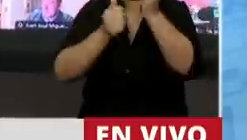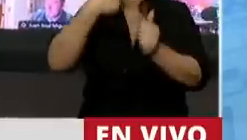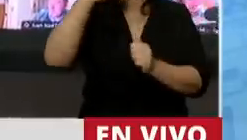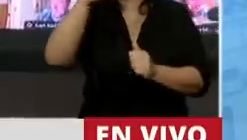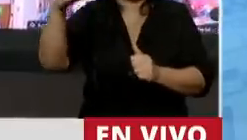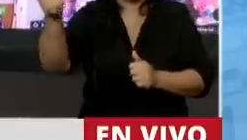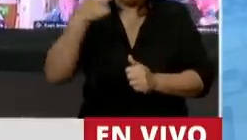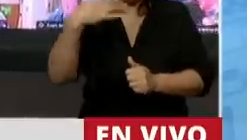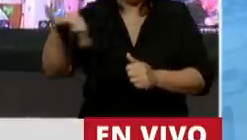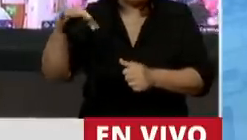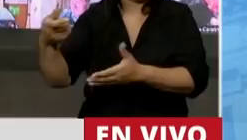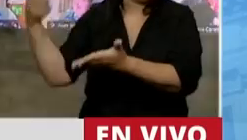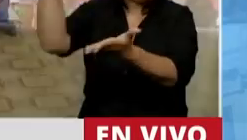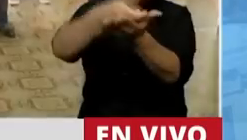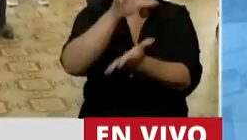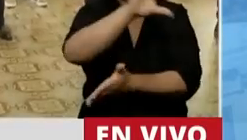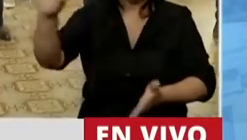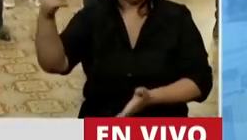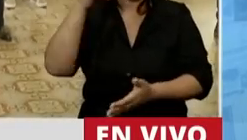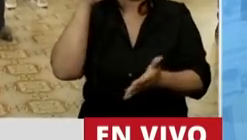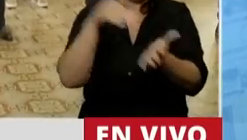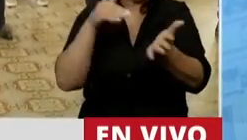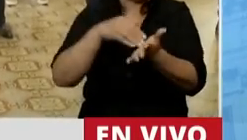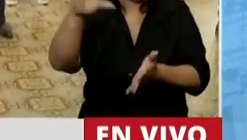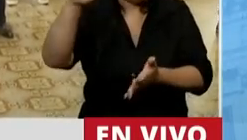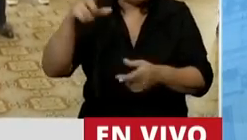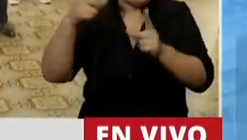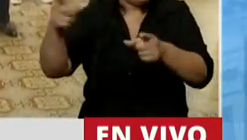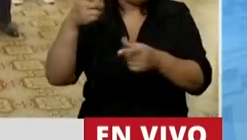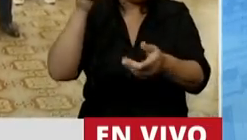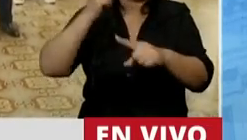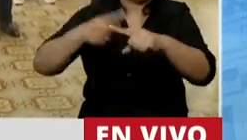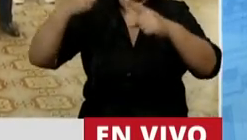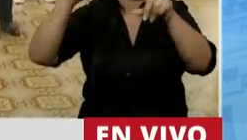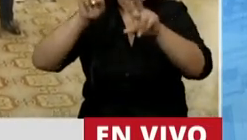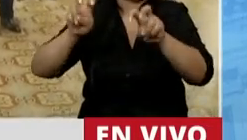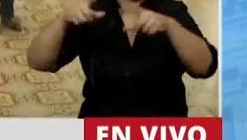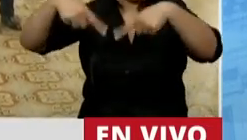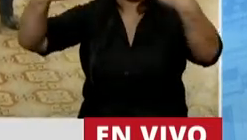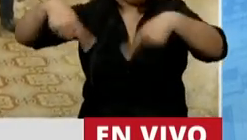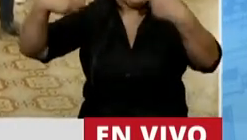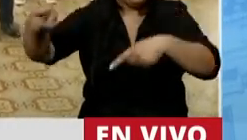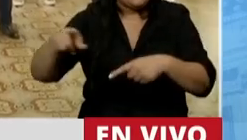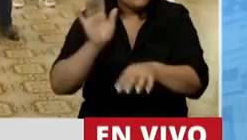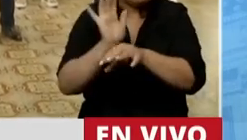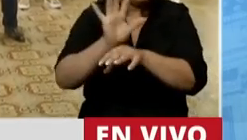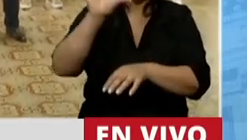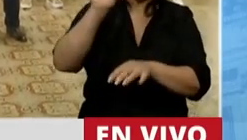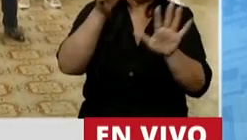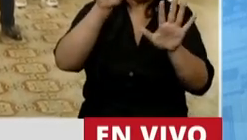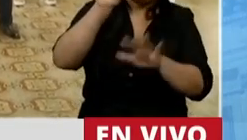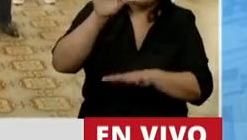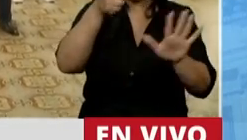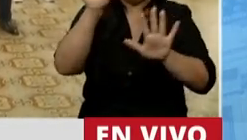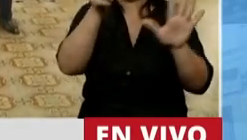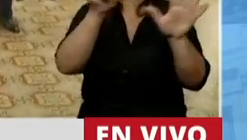devuelve los 500 millones de dólares que se curró con los negocios del peaje, que representan hoy 50 o 60 mil millones